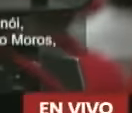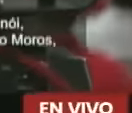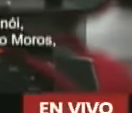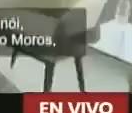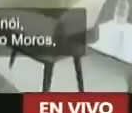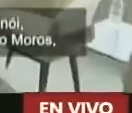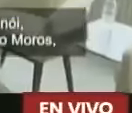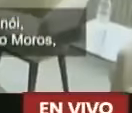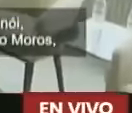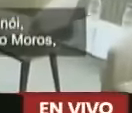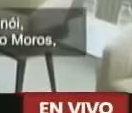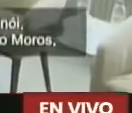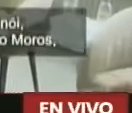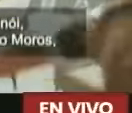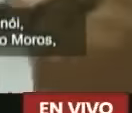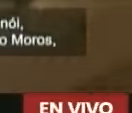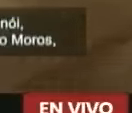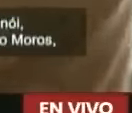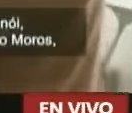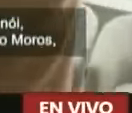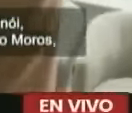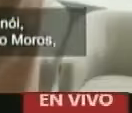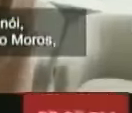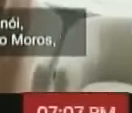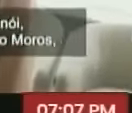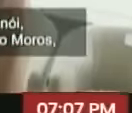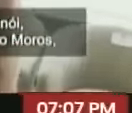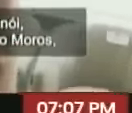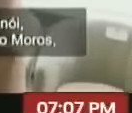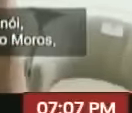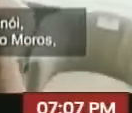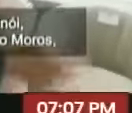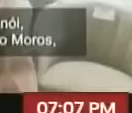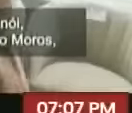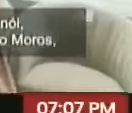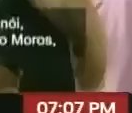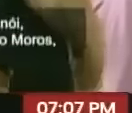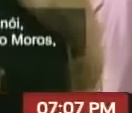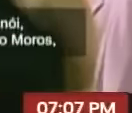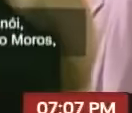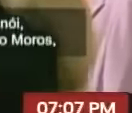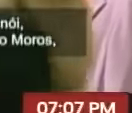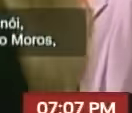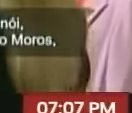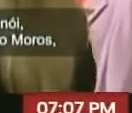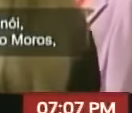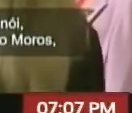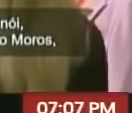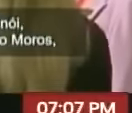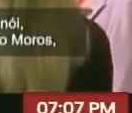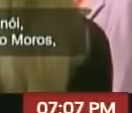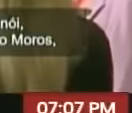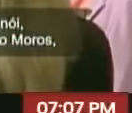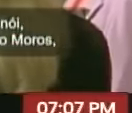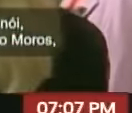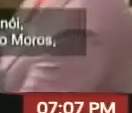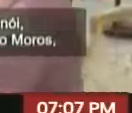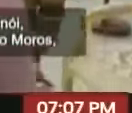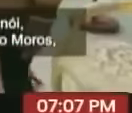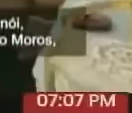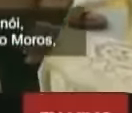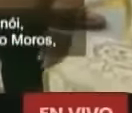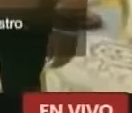para fortalecer la hermandad y la cooperación entre Caracas y Hanoi el presidente de la república bolivariana de Venezuela